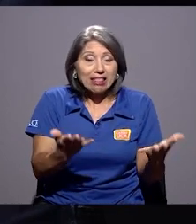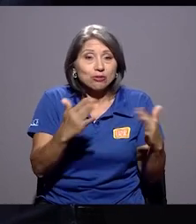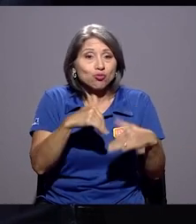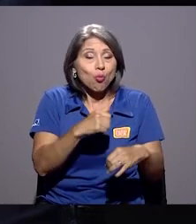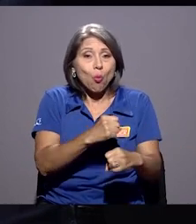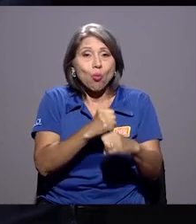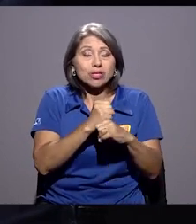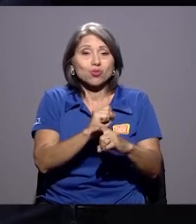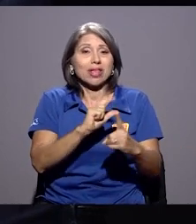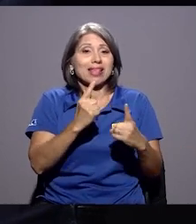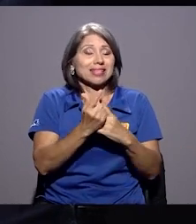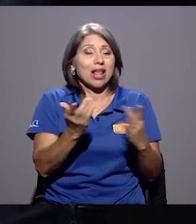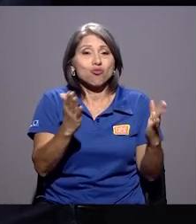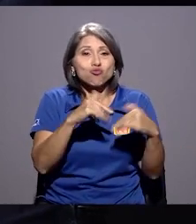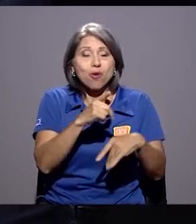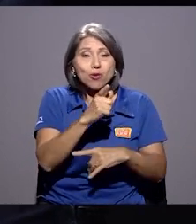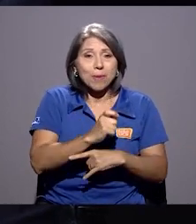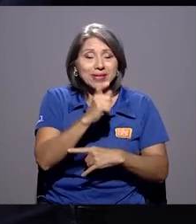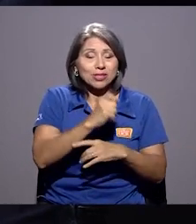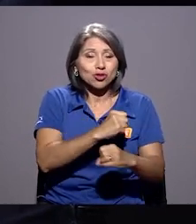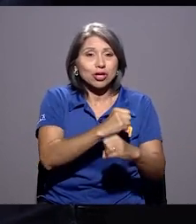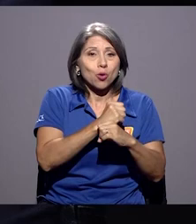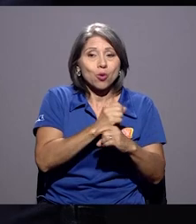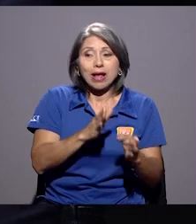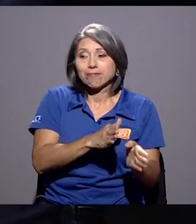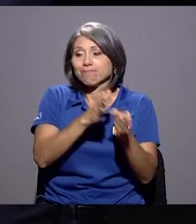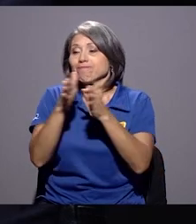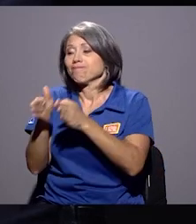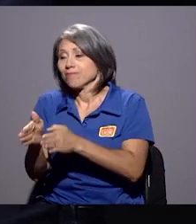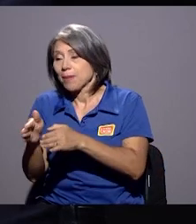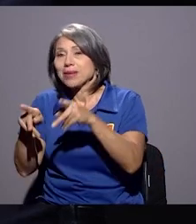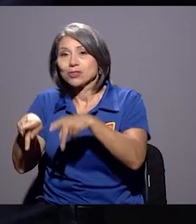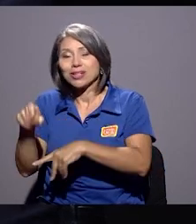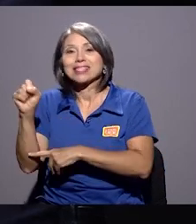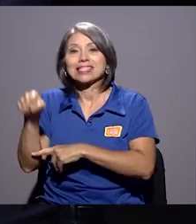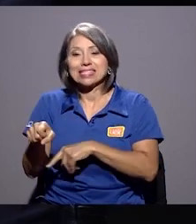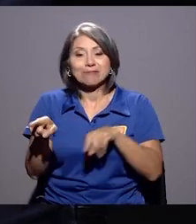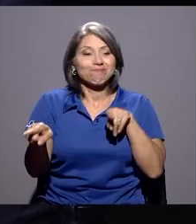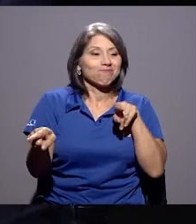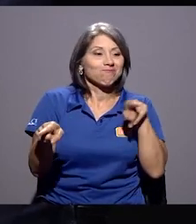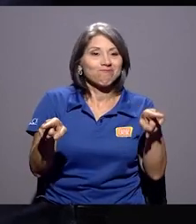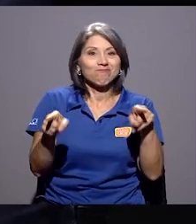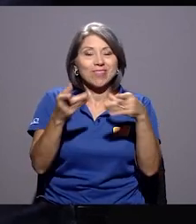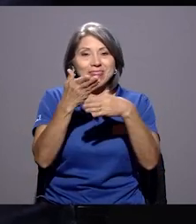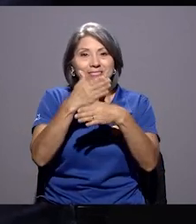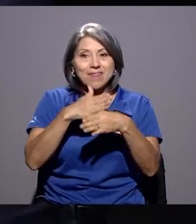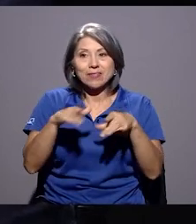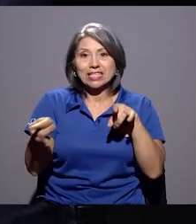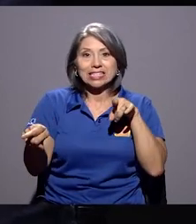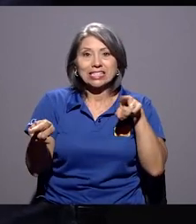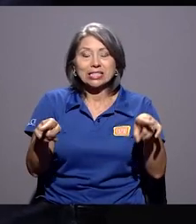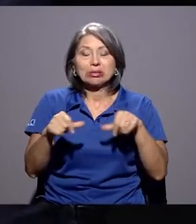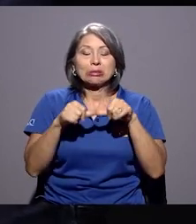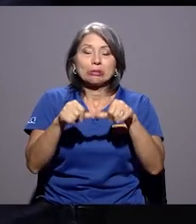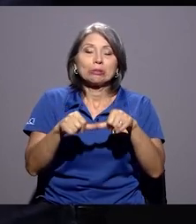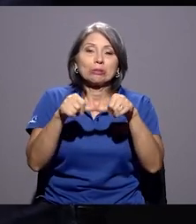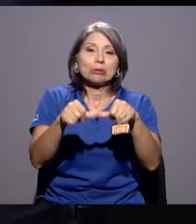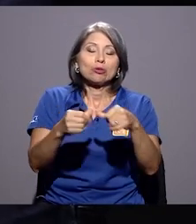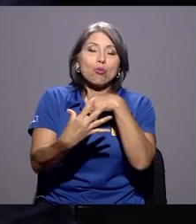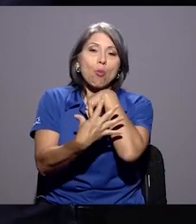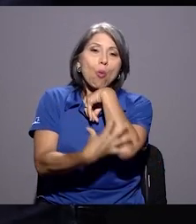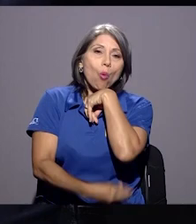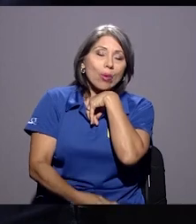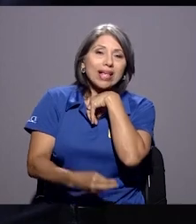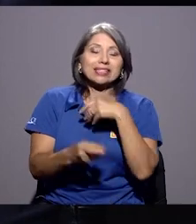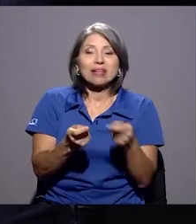de tener seguridad social, tener una pensión segura, y los que sí la tienen, van a ser, va a ser mella en la pobreza, va a ser